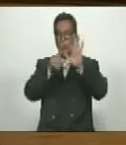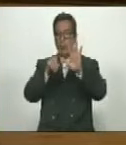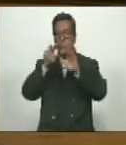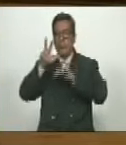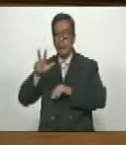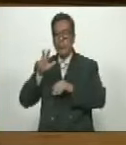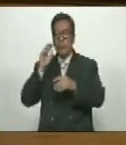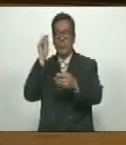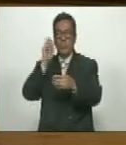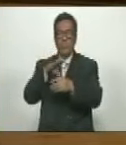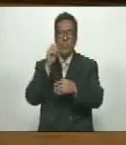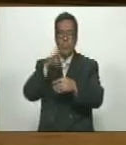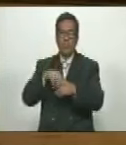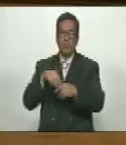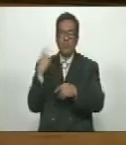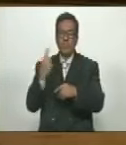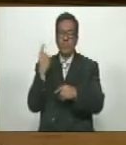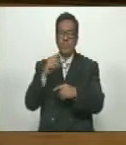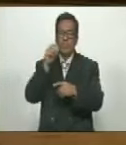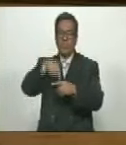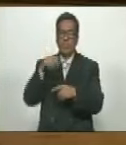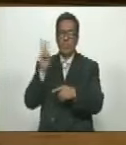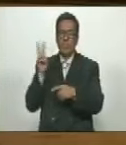bombas solo matagentes contra Venezuela